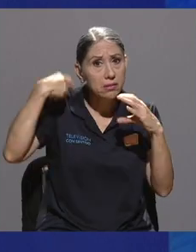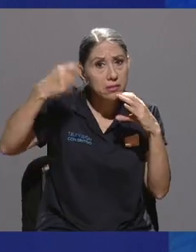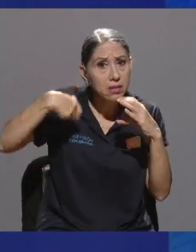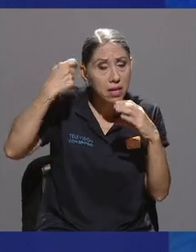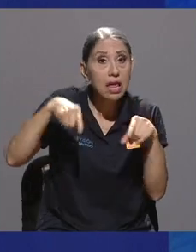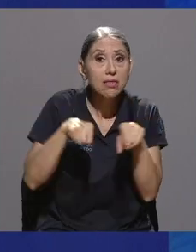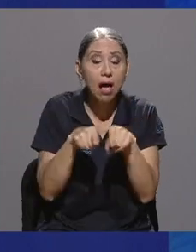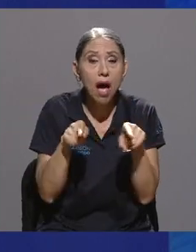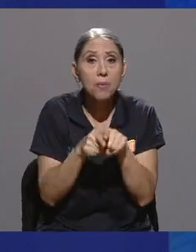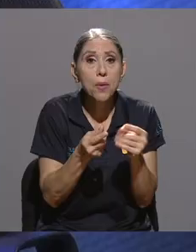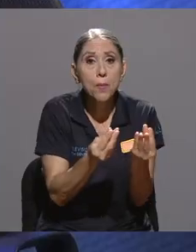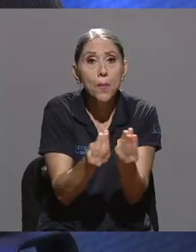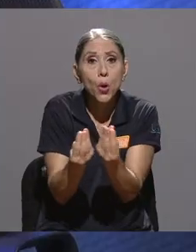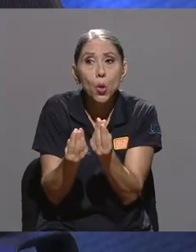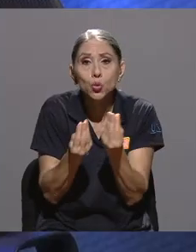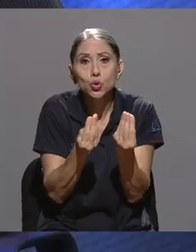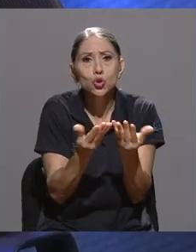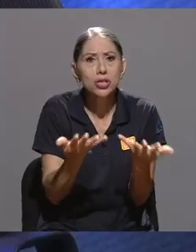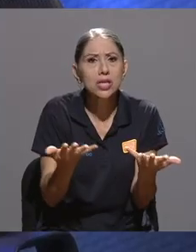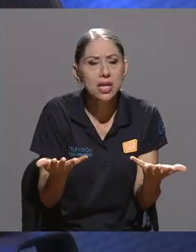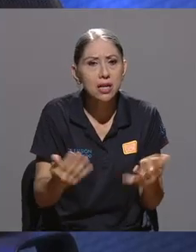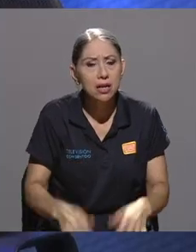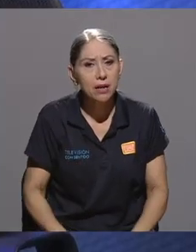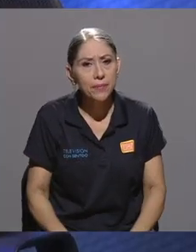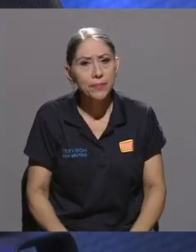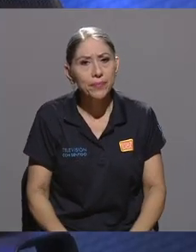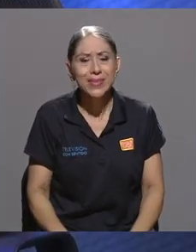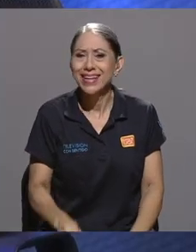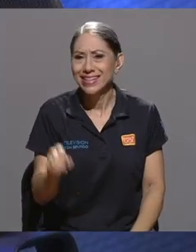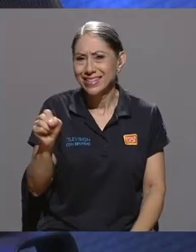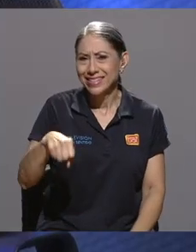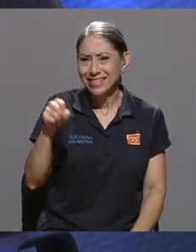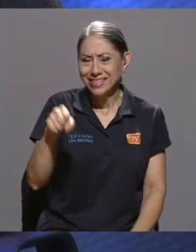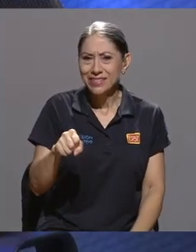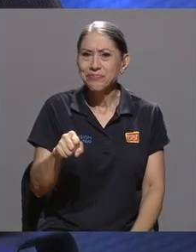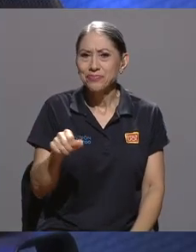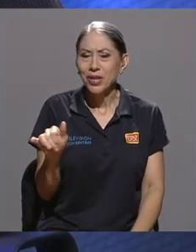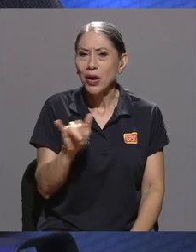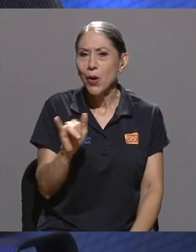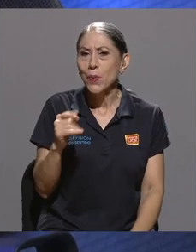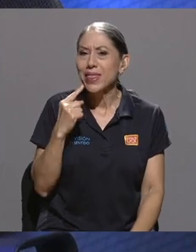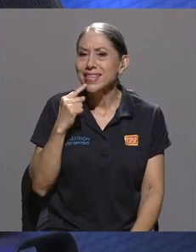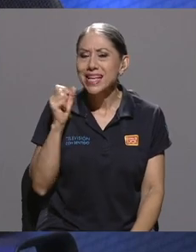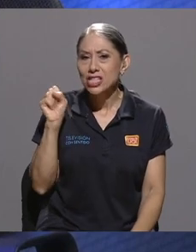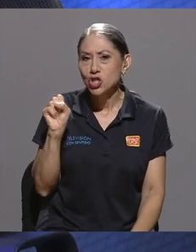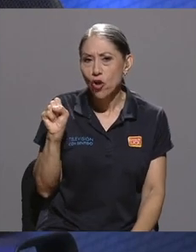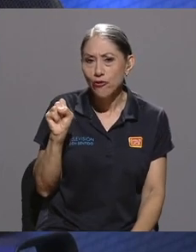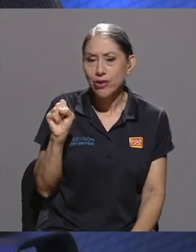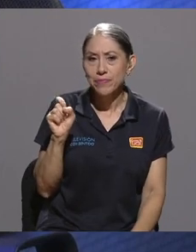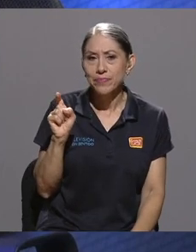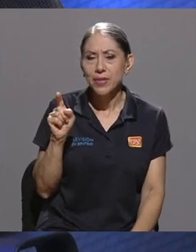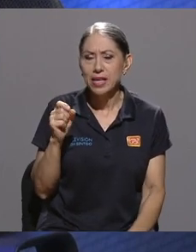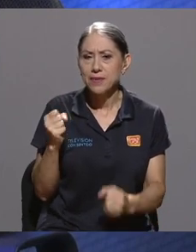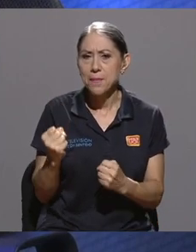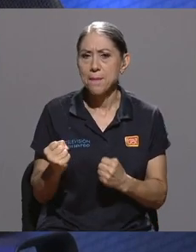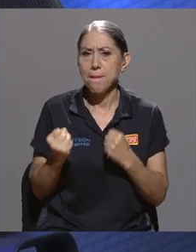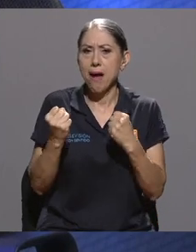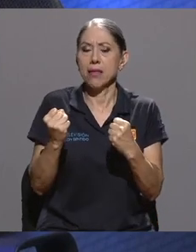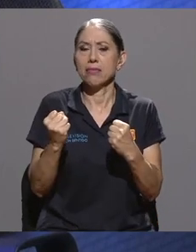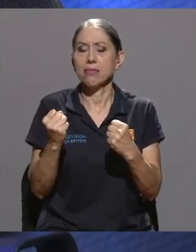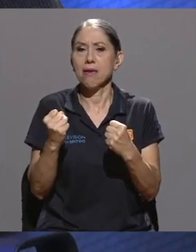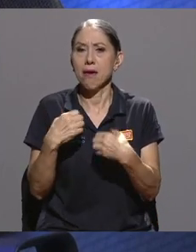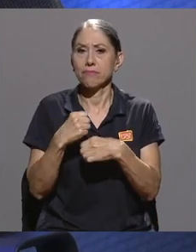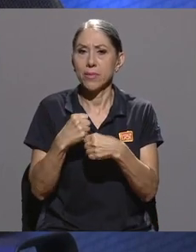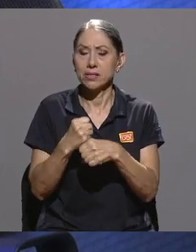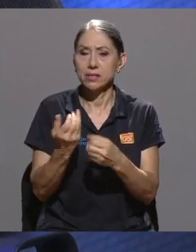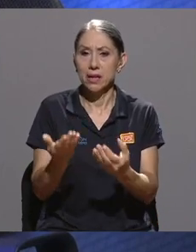a producir también. Sí, yo creo que viene un poco también de eso que Sophie nombra, como esa valentía de hacer. Creo